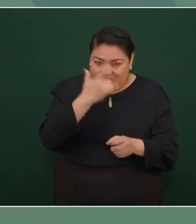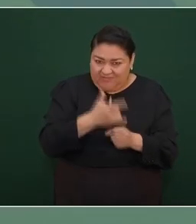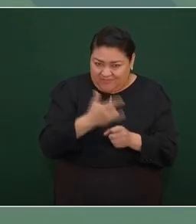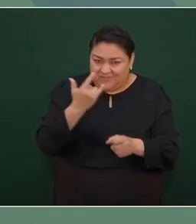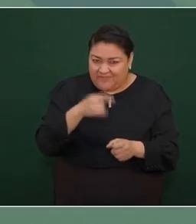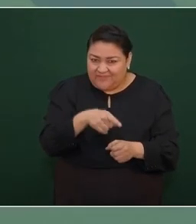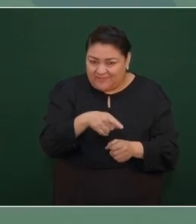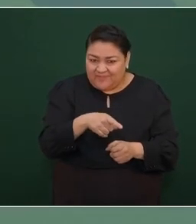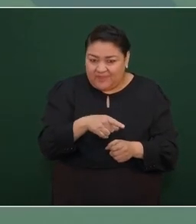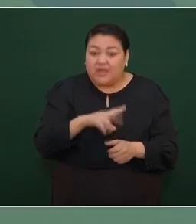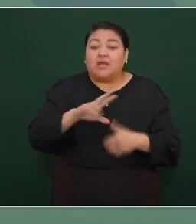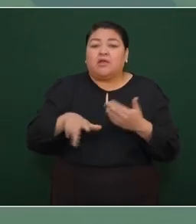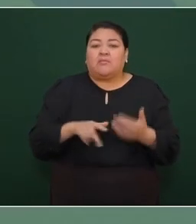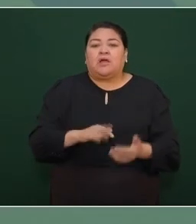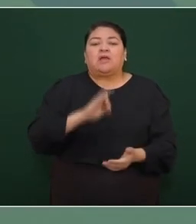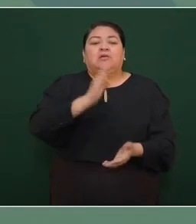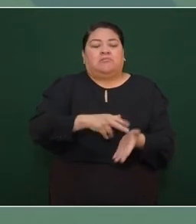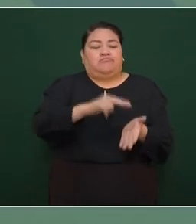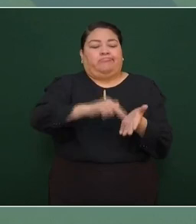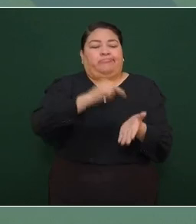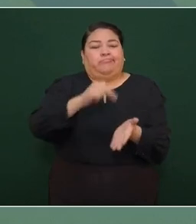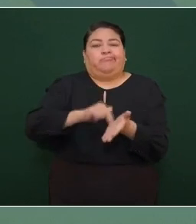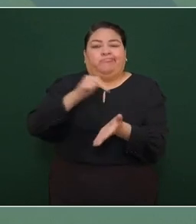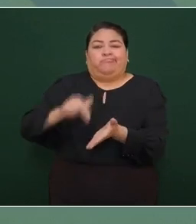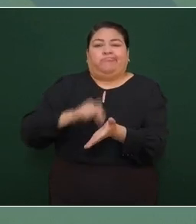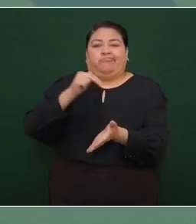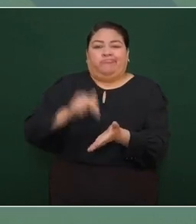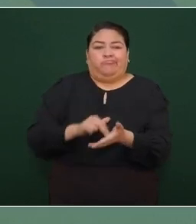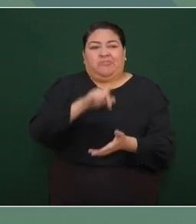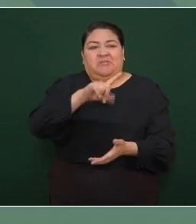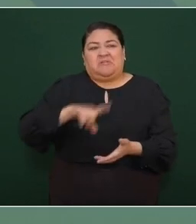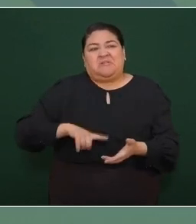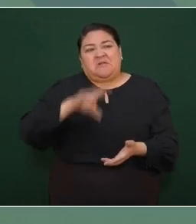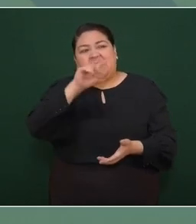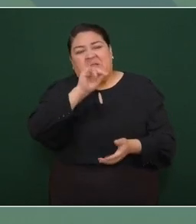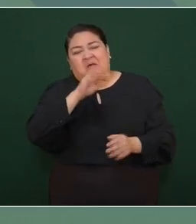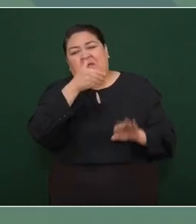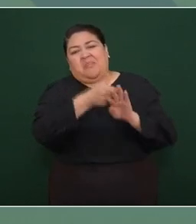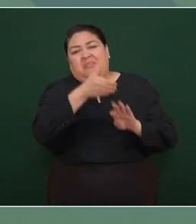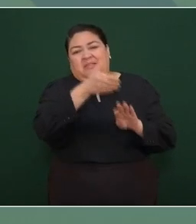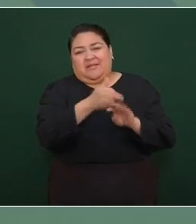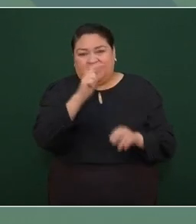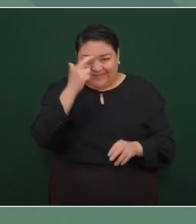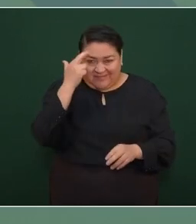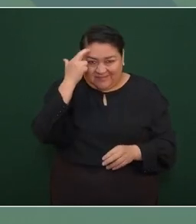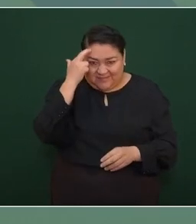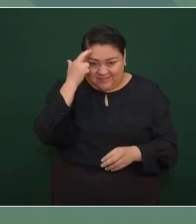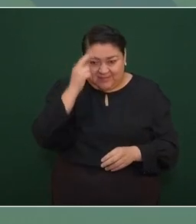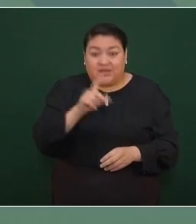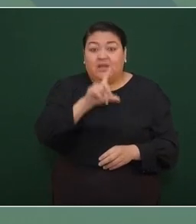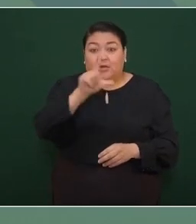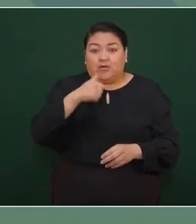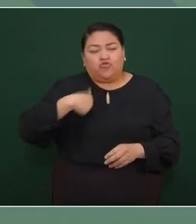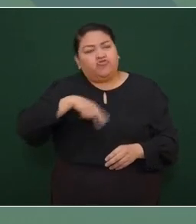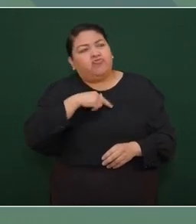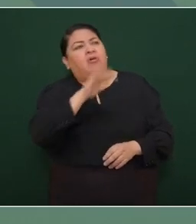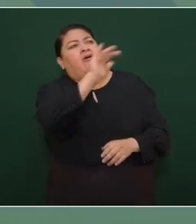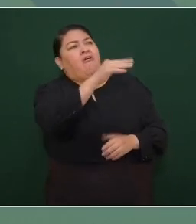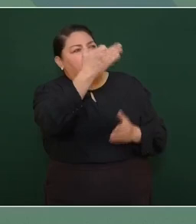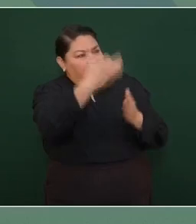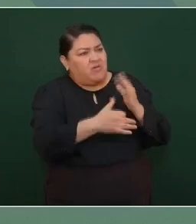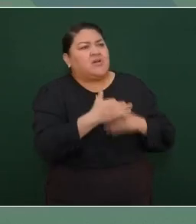hasta firmaban desplegados en contra de nosotros cuando reclamábamos